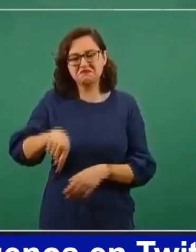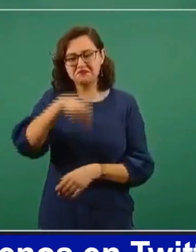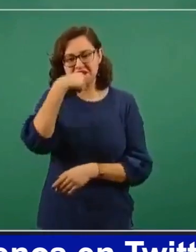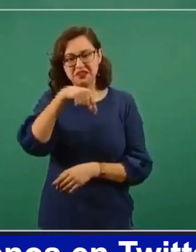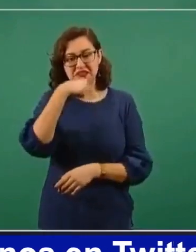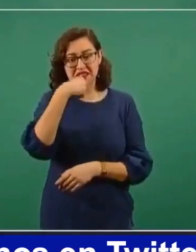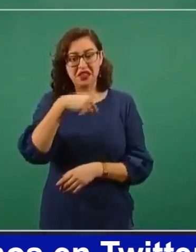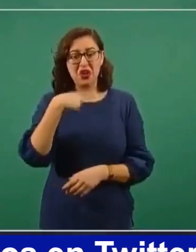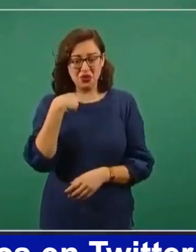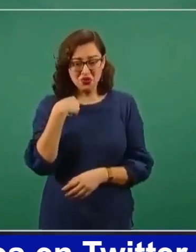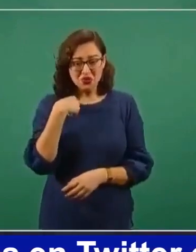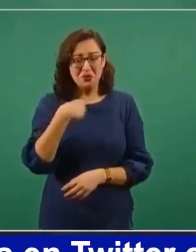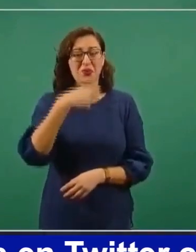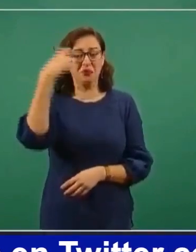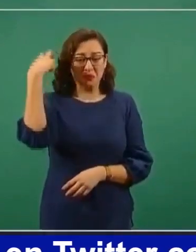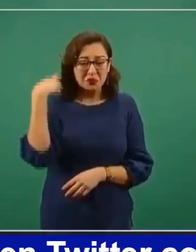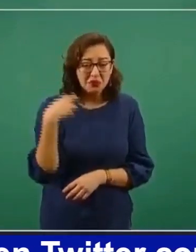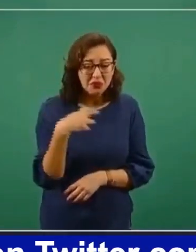para ella